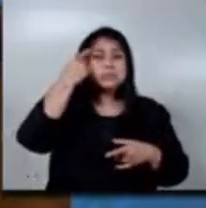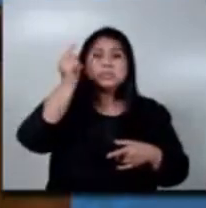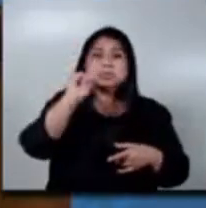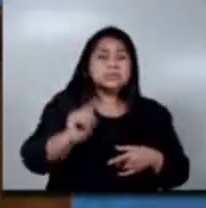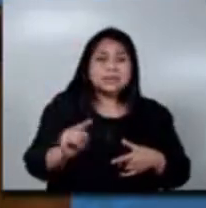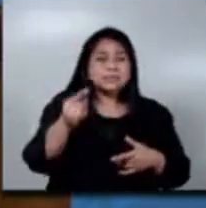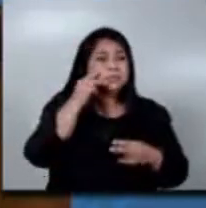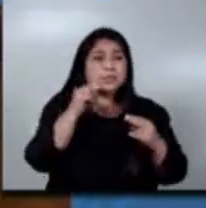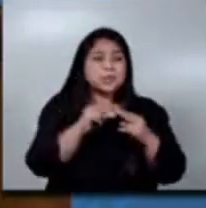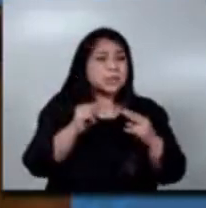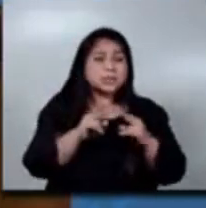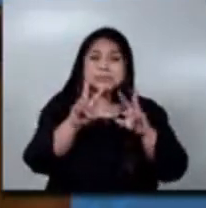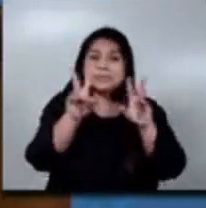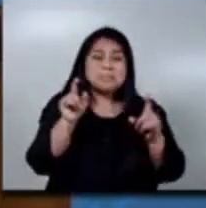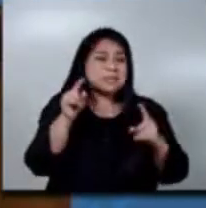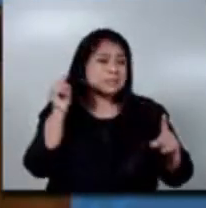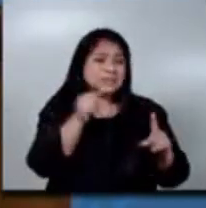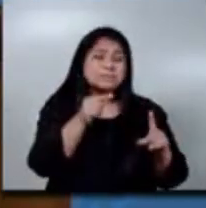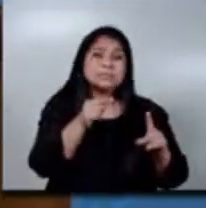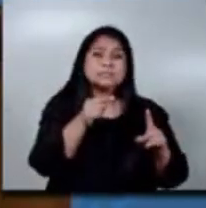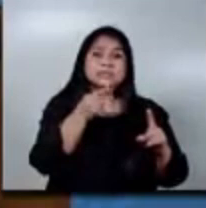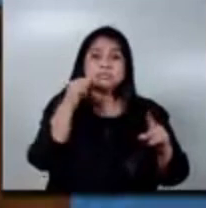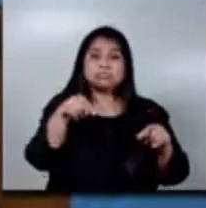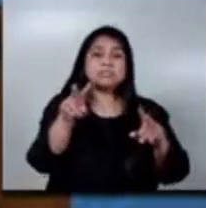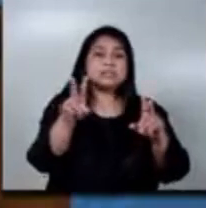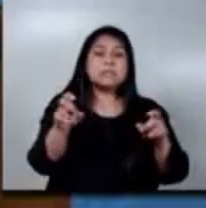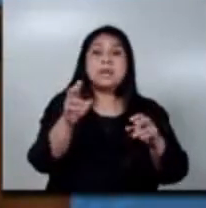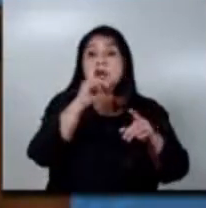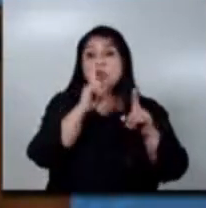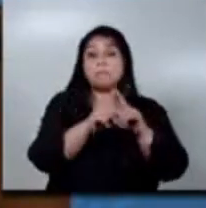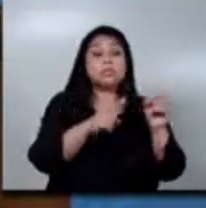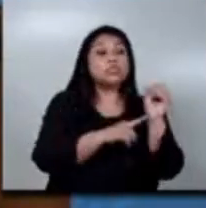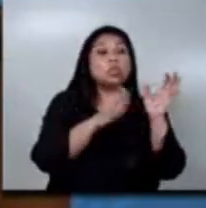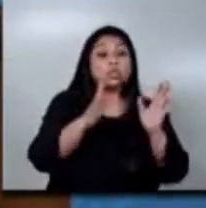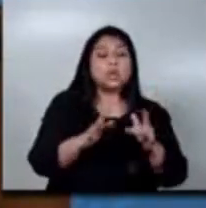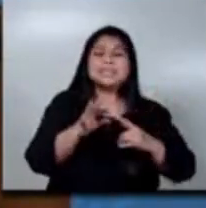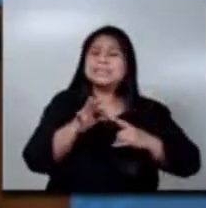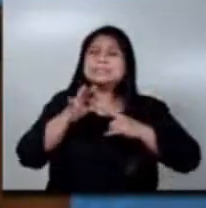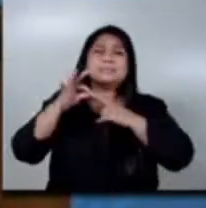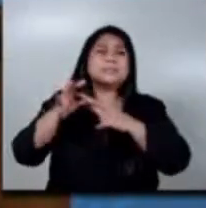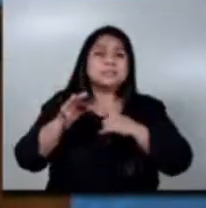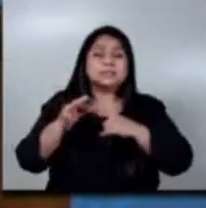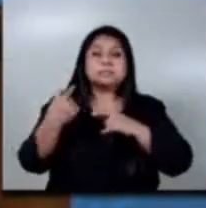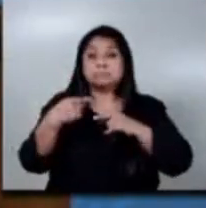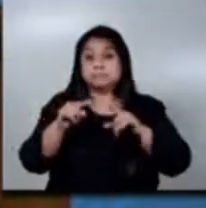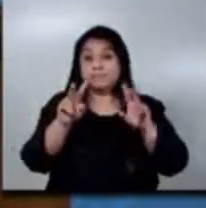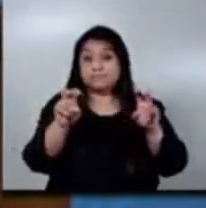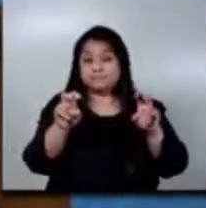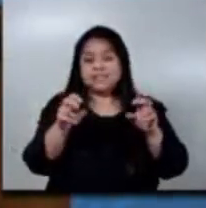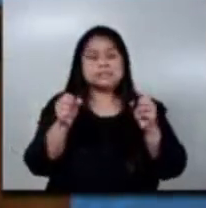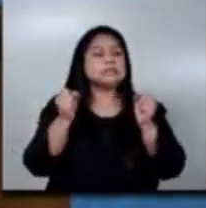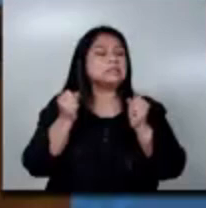estas y de especialistas expertos en este tema es difícil.